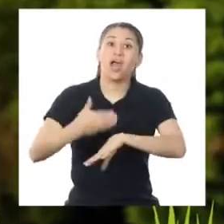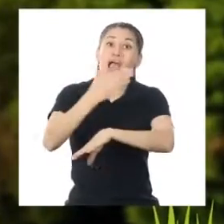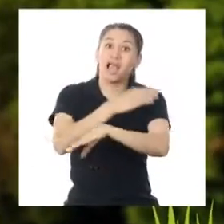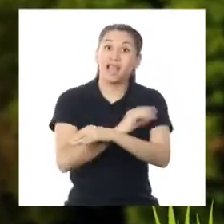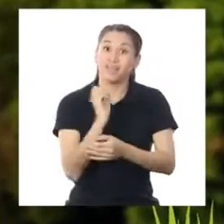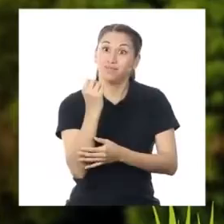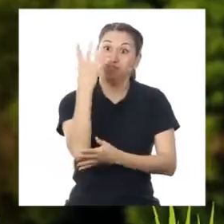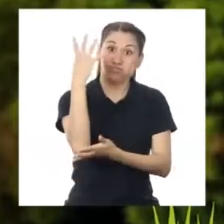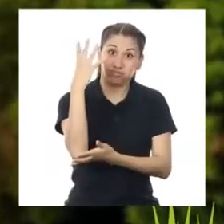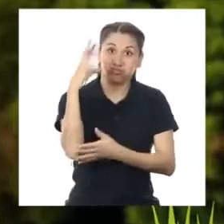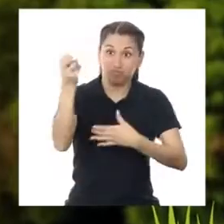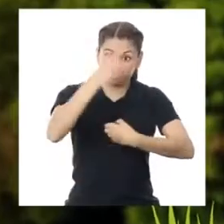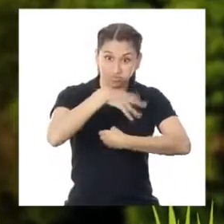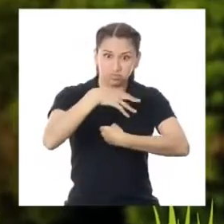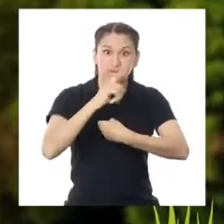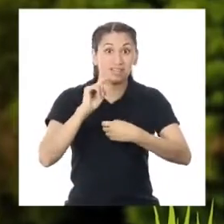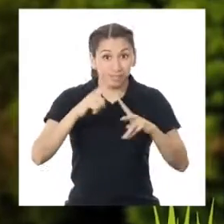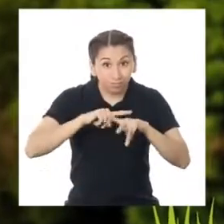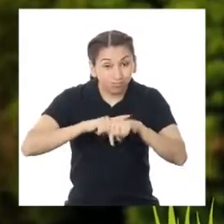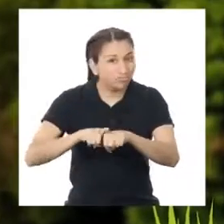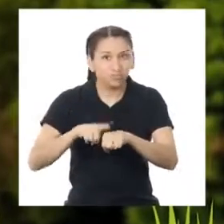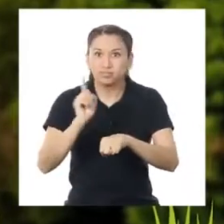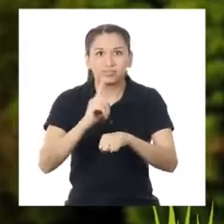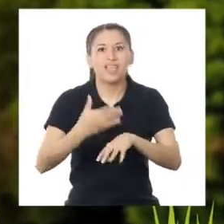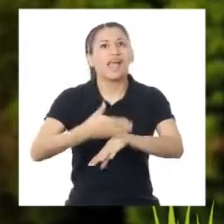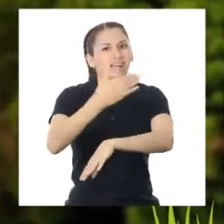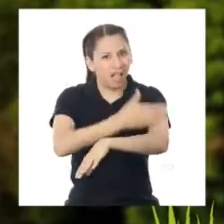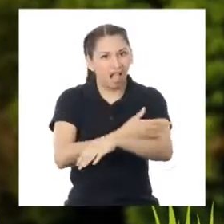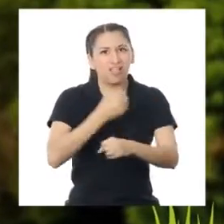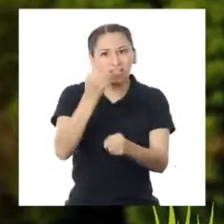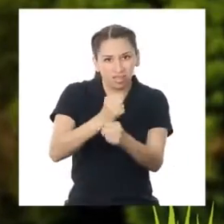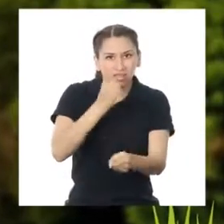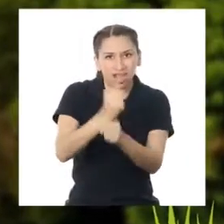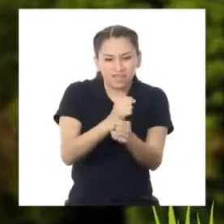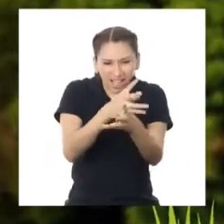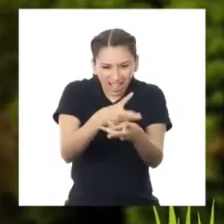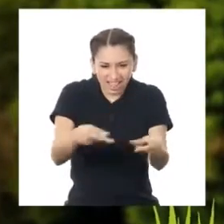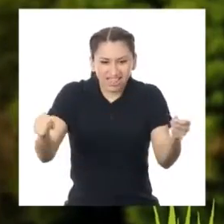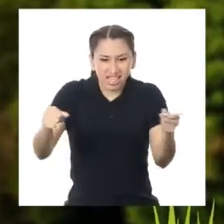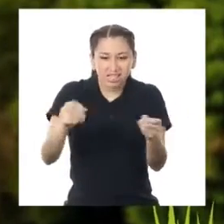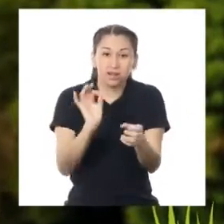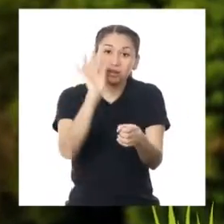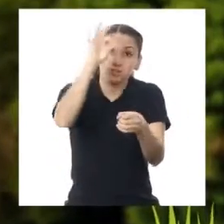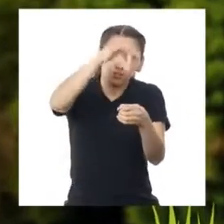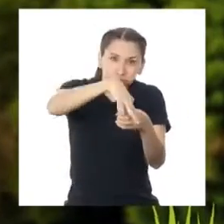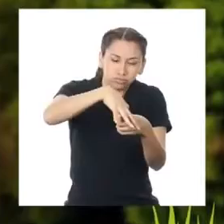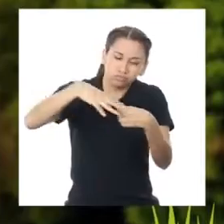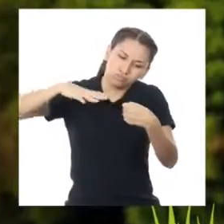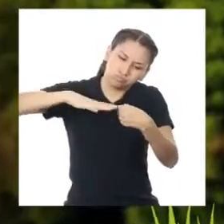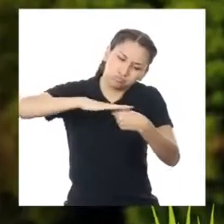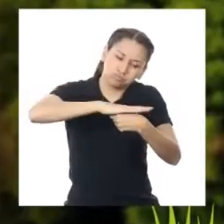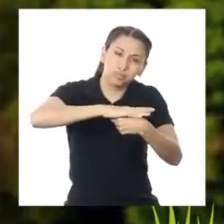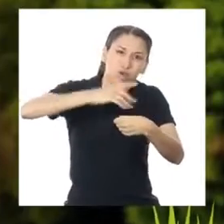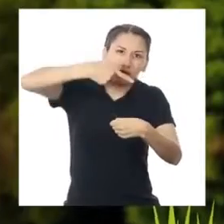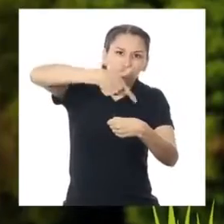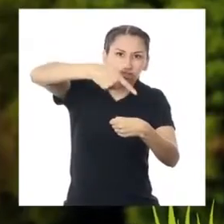cosechar sus frutos de cacao, como trabajar su tierra, sembrar las semillas y regar sus cultivos.